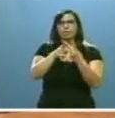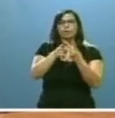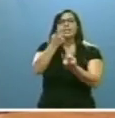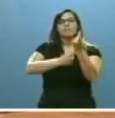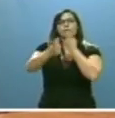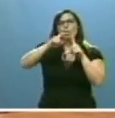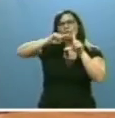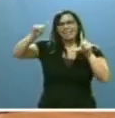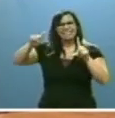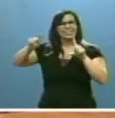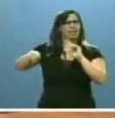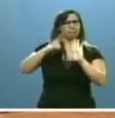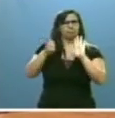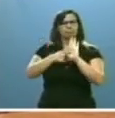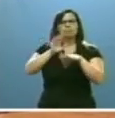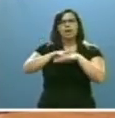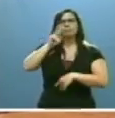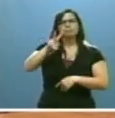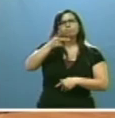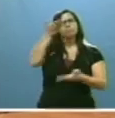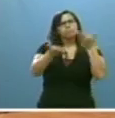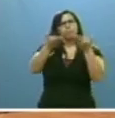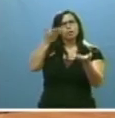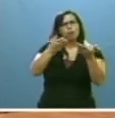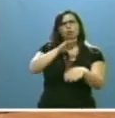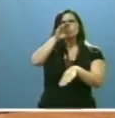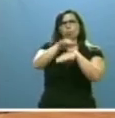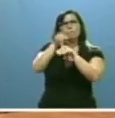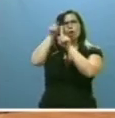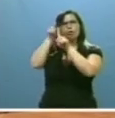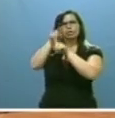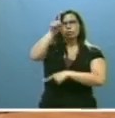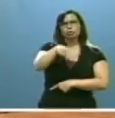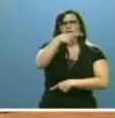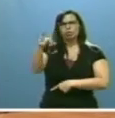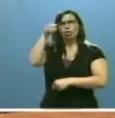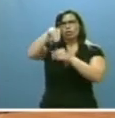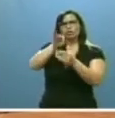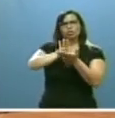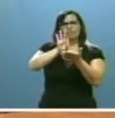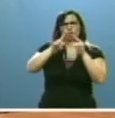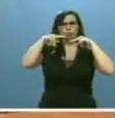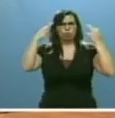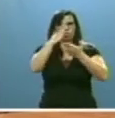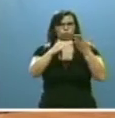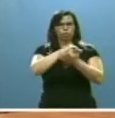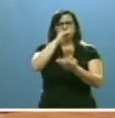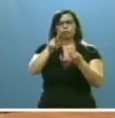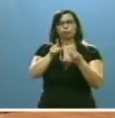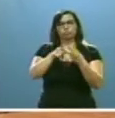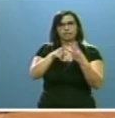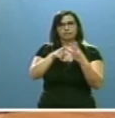estadística necesaria para valorar la calidad y el grado de cumplimiento de objetivos de los servicios públicos autonómicos. Tres,